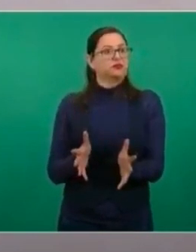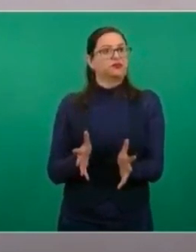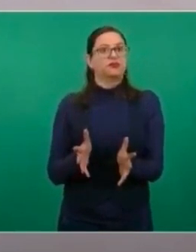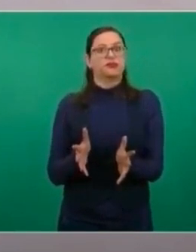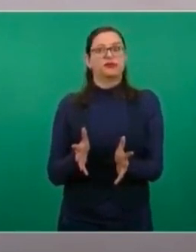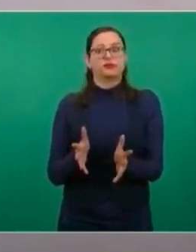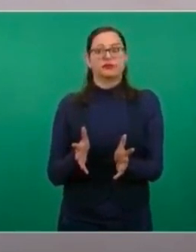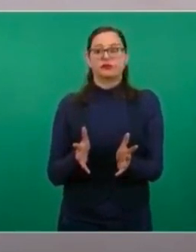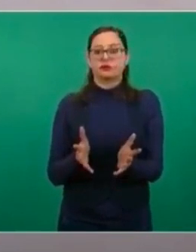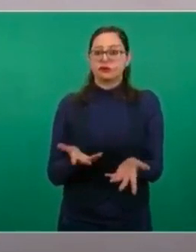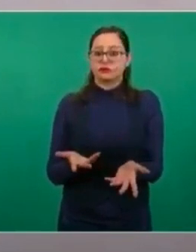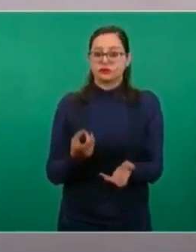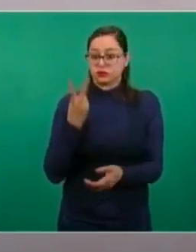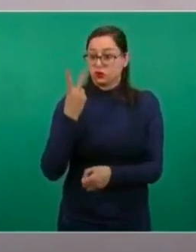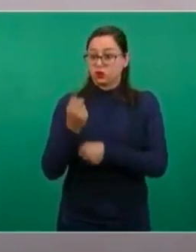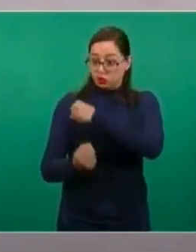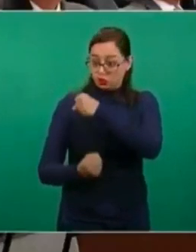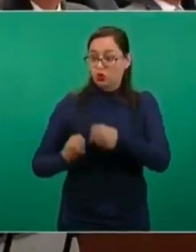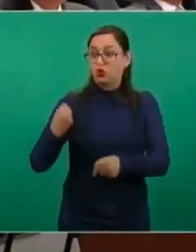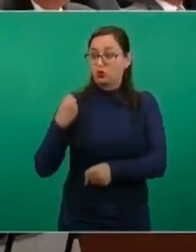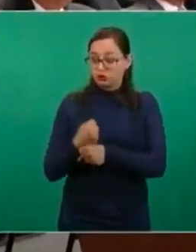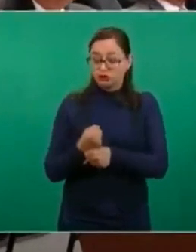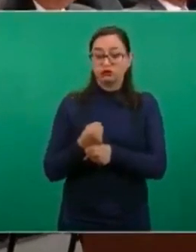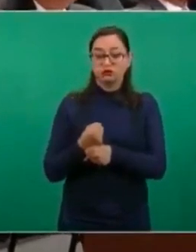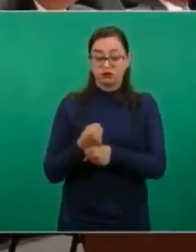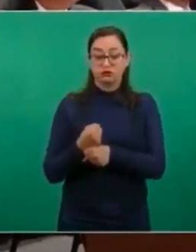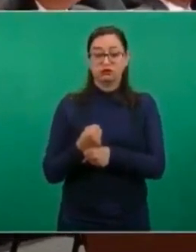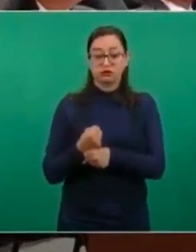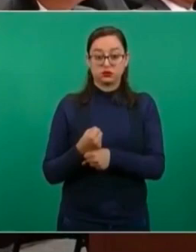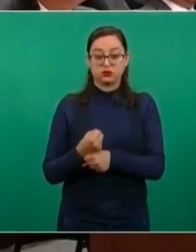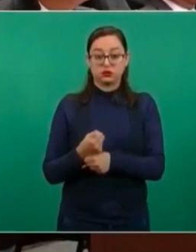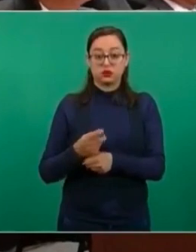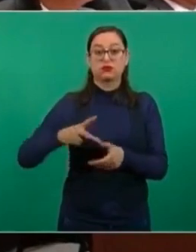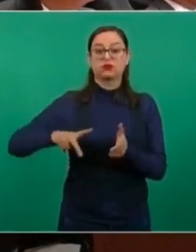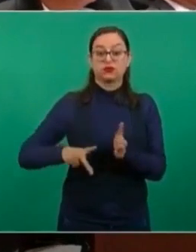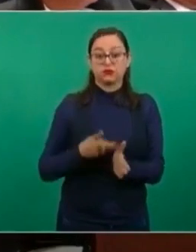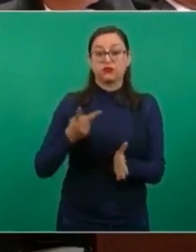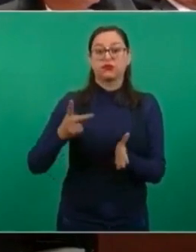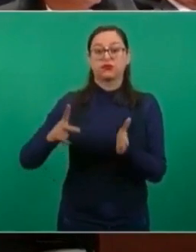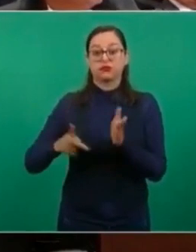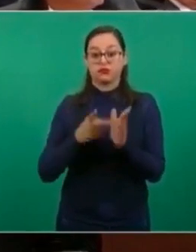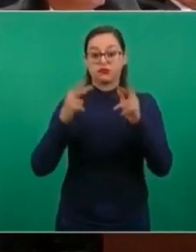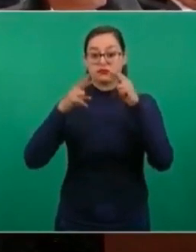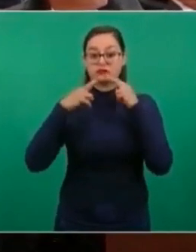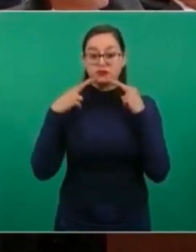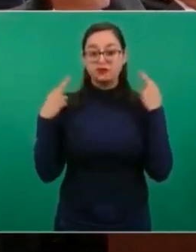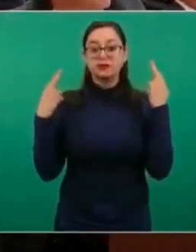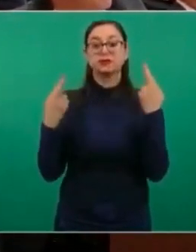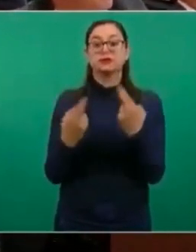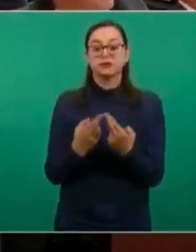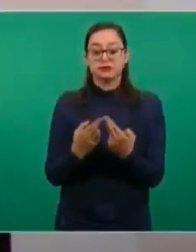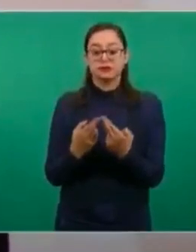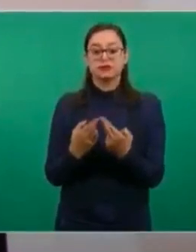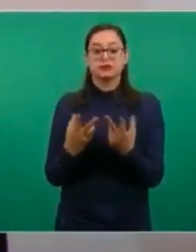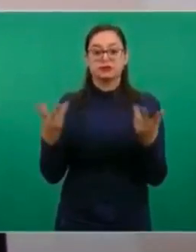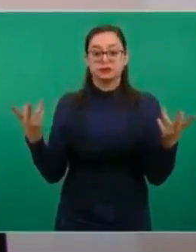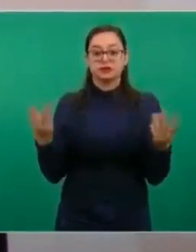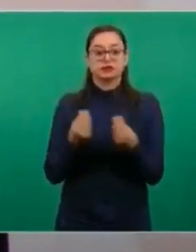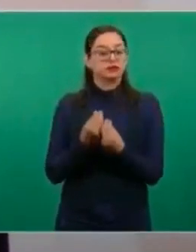por dos años. Nos reunimos siempre